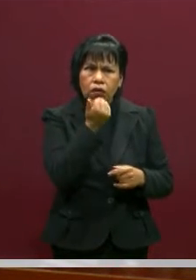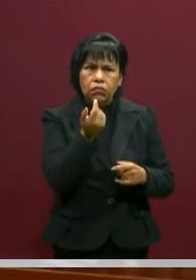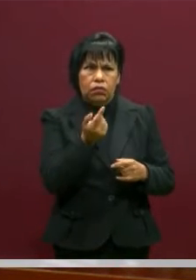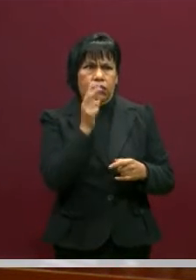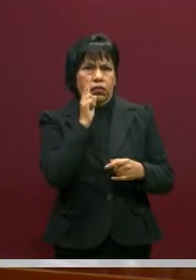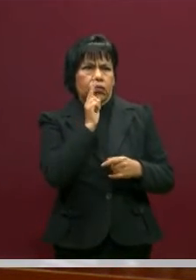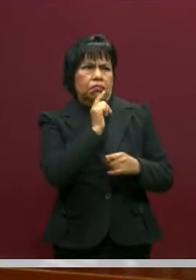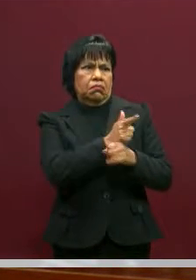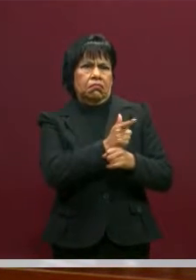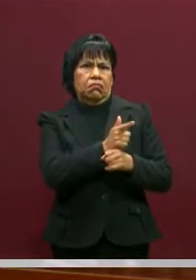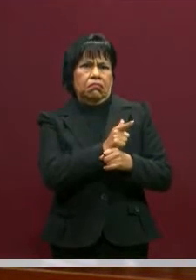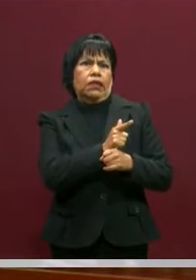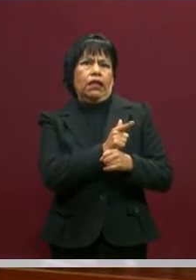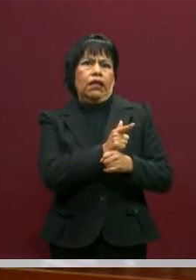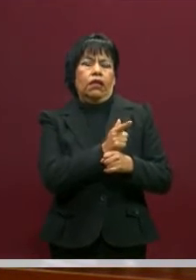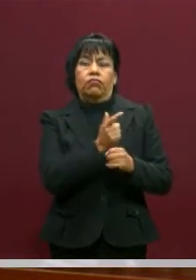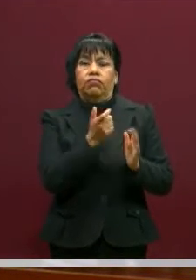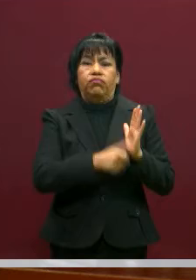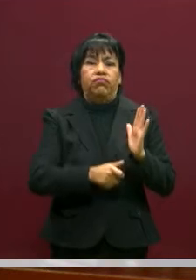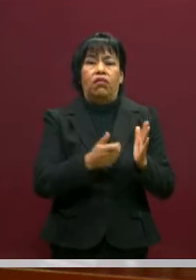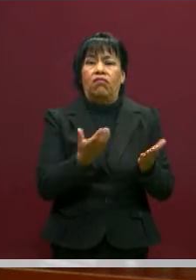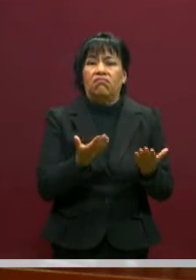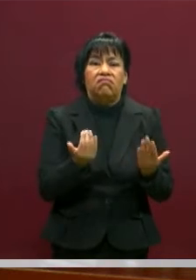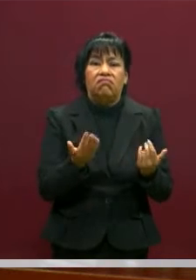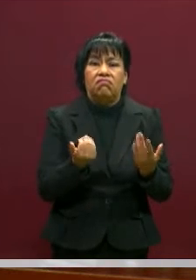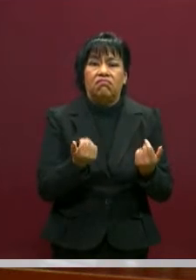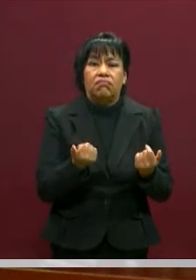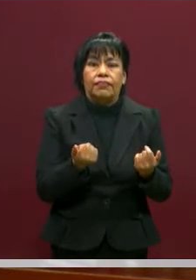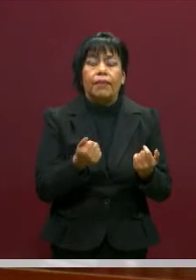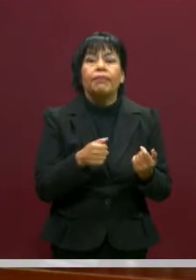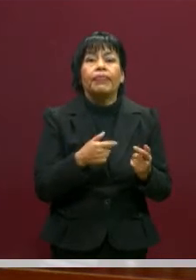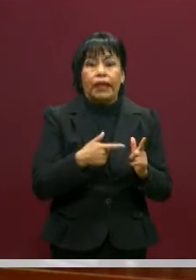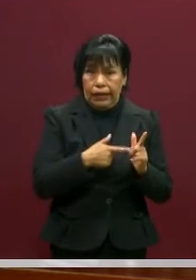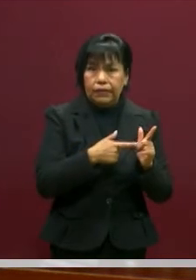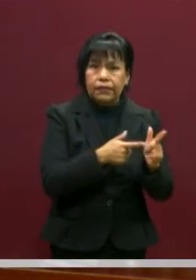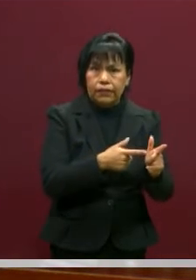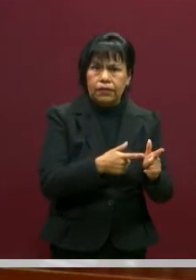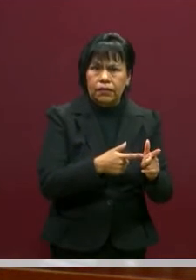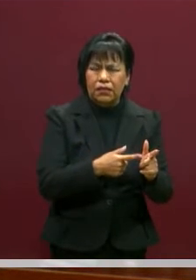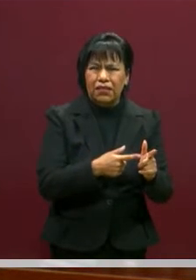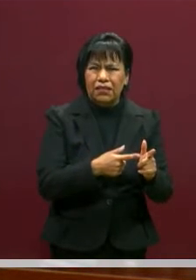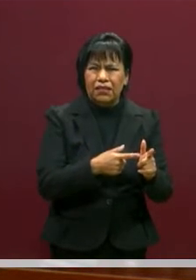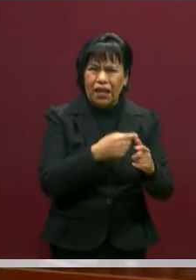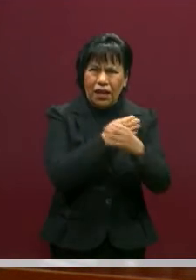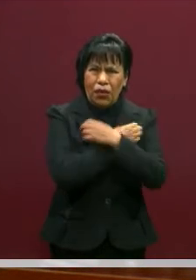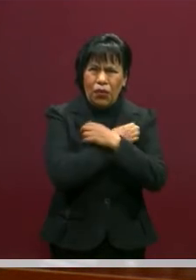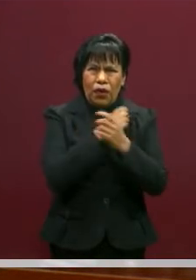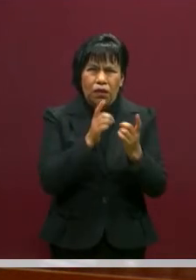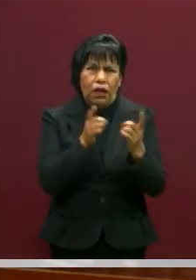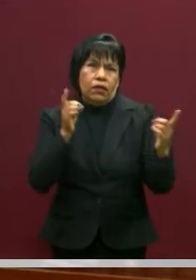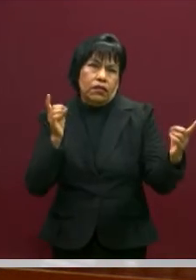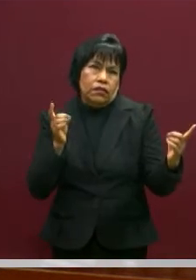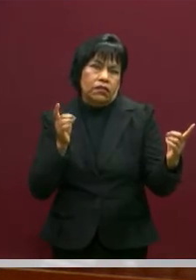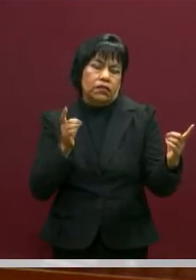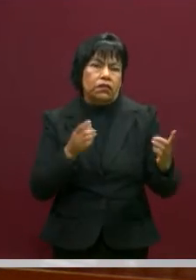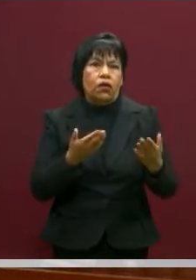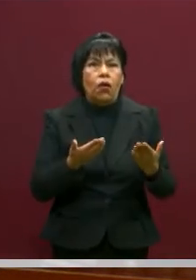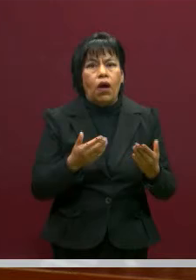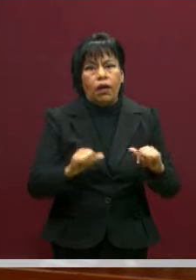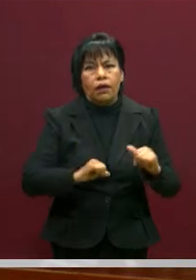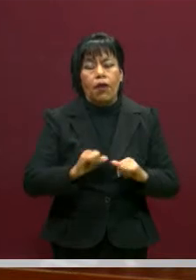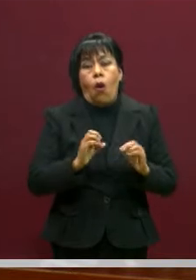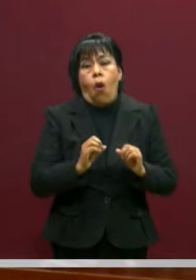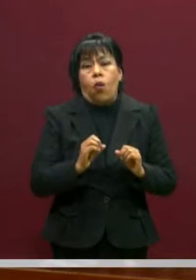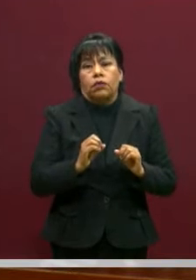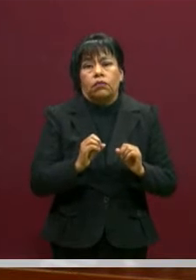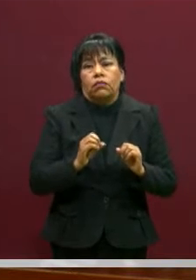familia tiene carencias económicas y entonces dice, bueno, ¿sigo mi educación a distancia y estando haciendo mis actividades o me